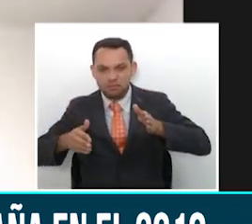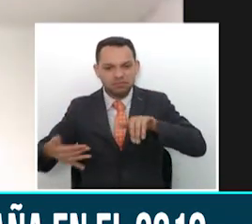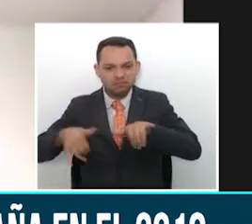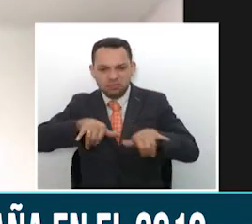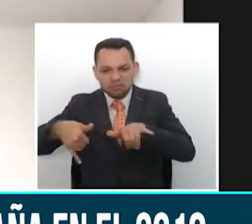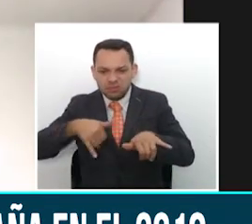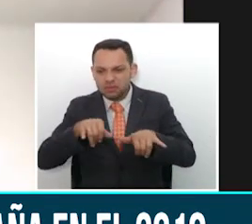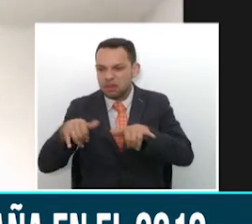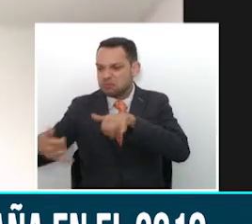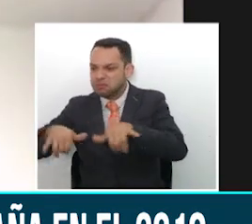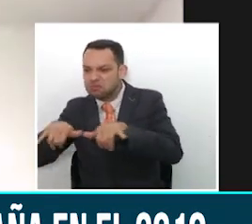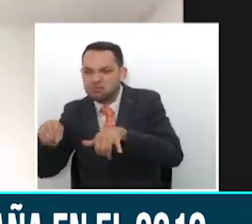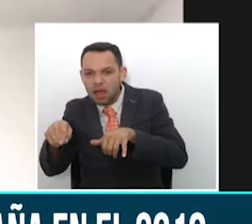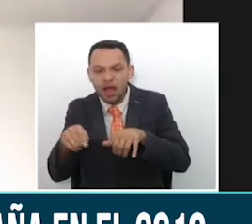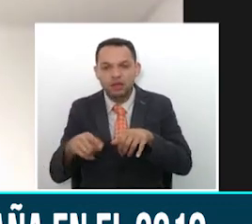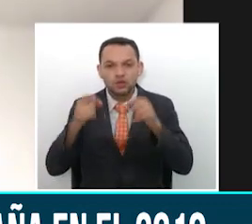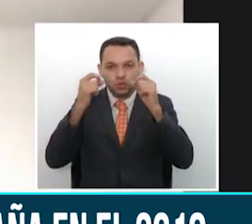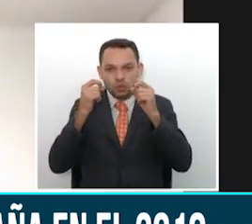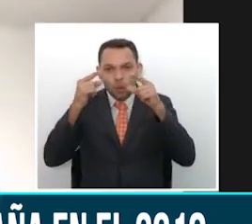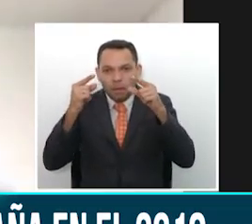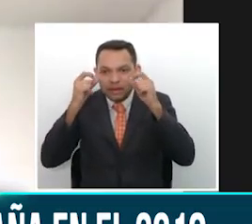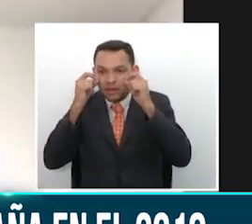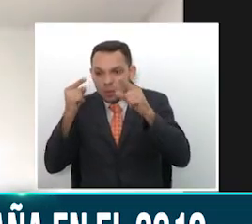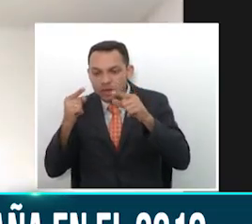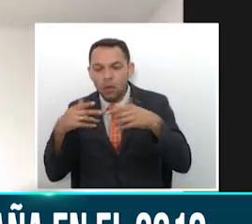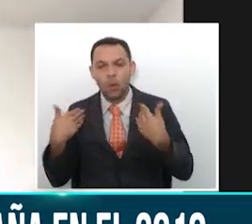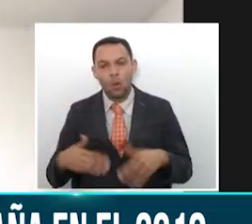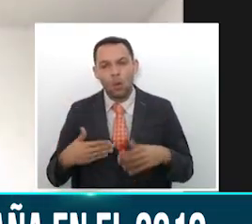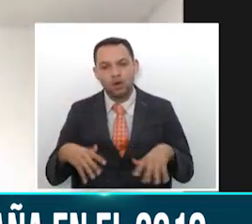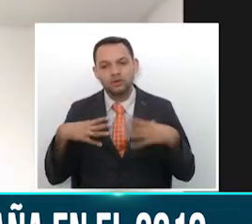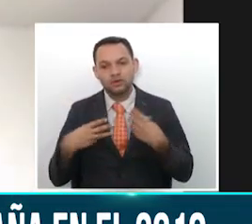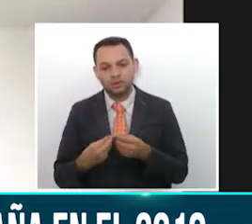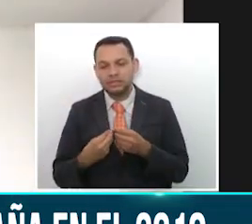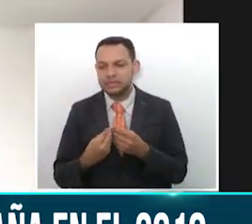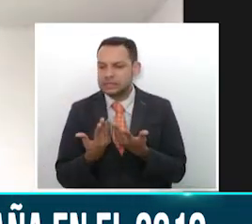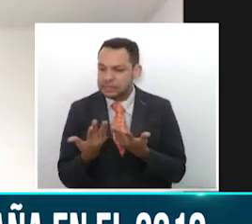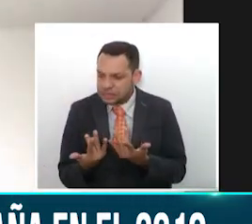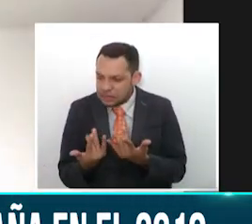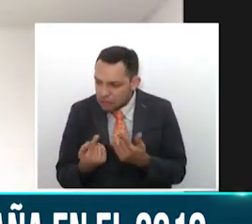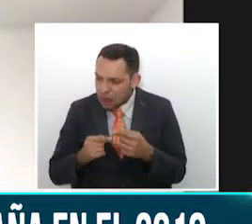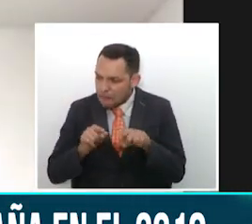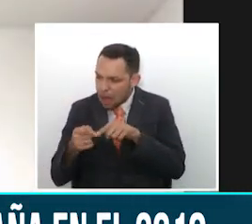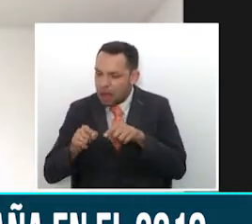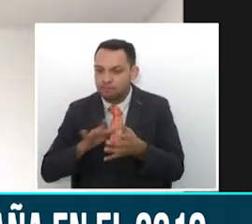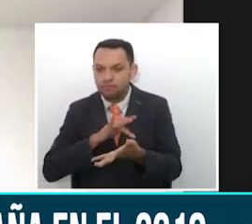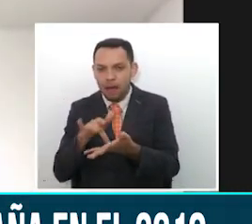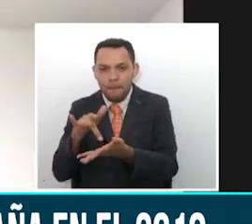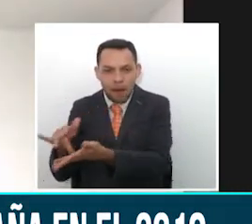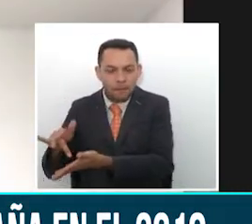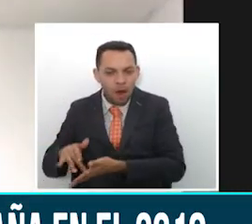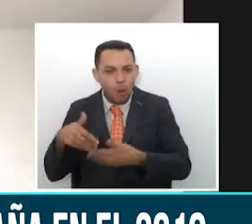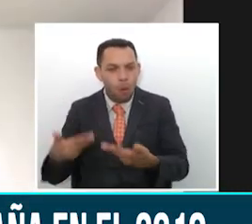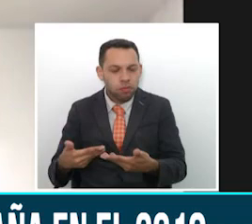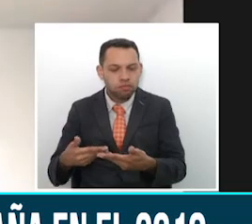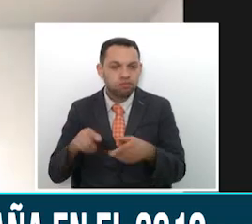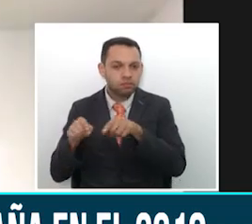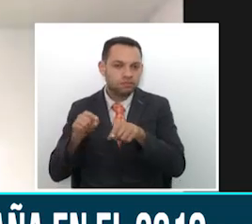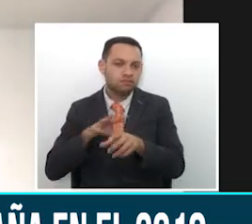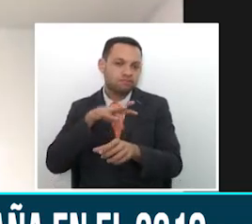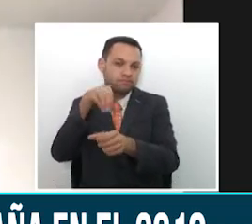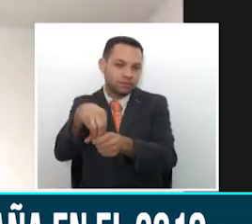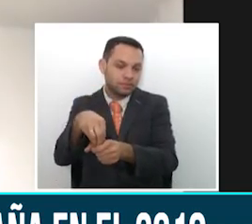Hay muchas sorpresas, entonces hay que esperar que se vayan destapando cada una de ellas y a ver si